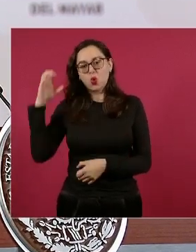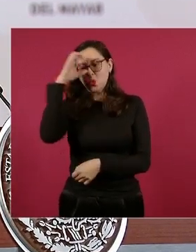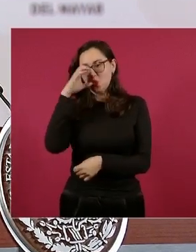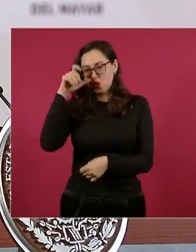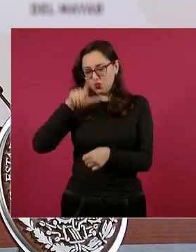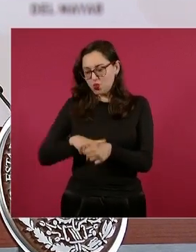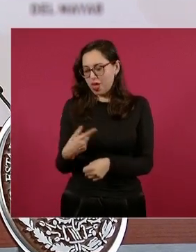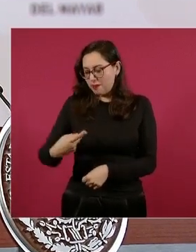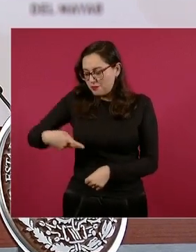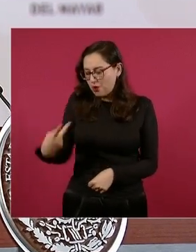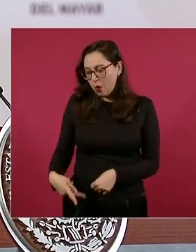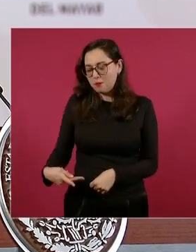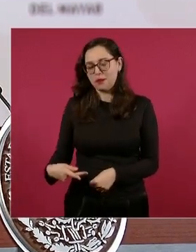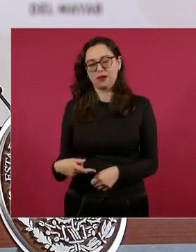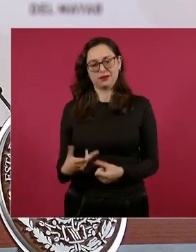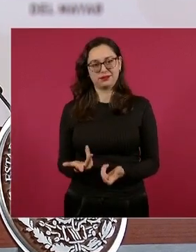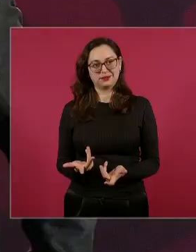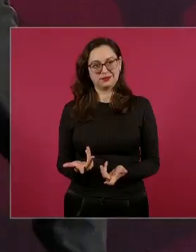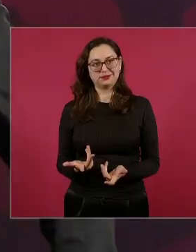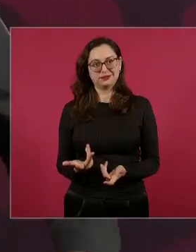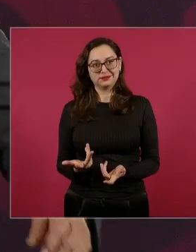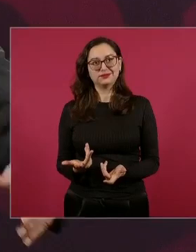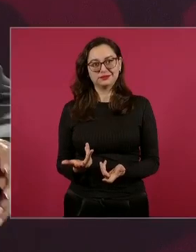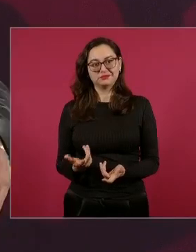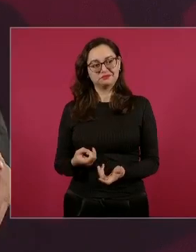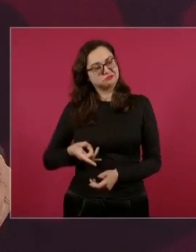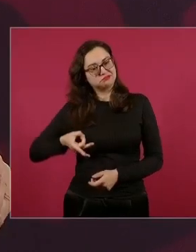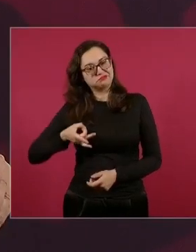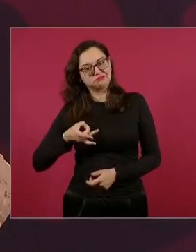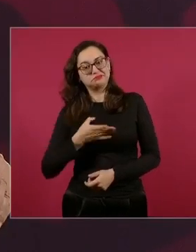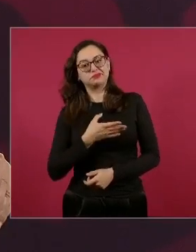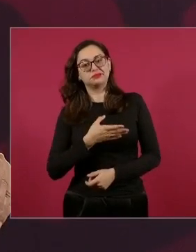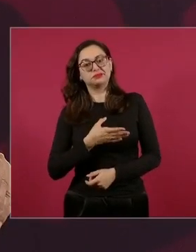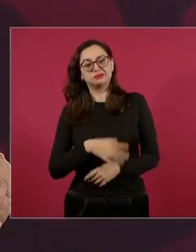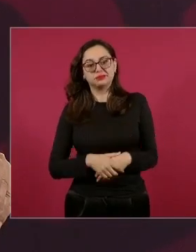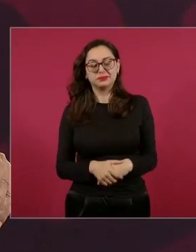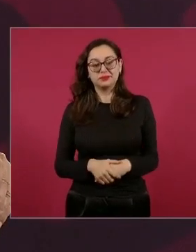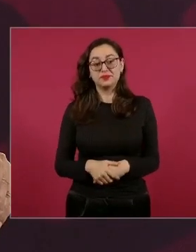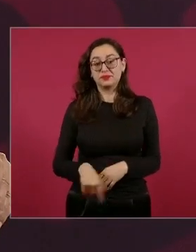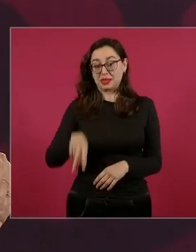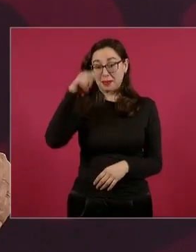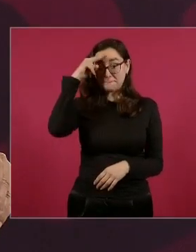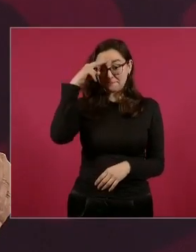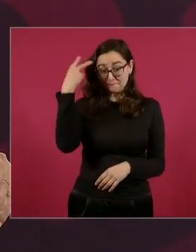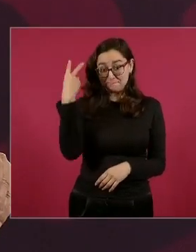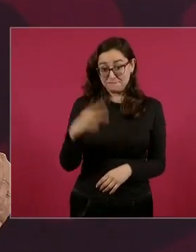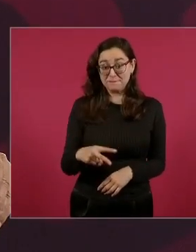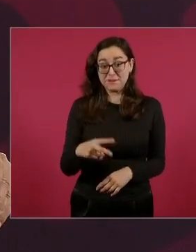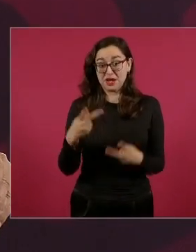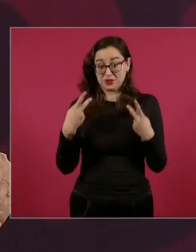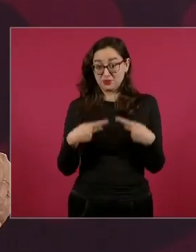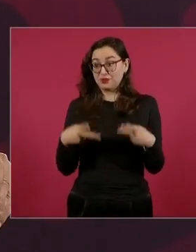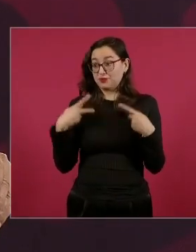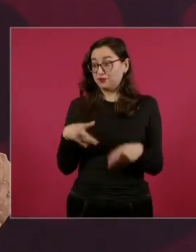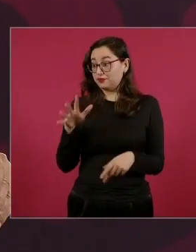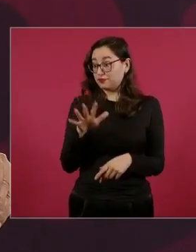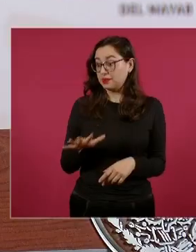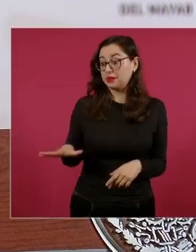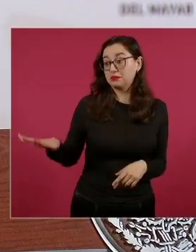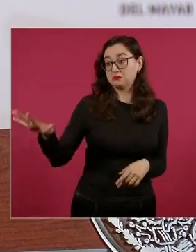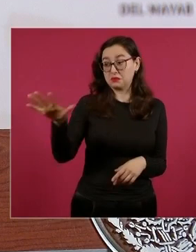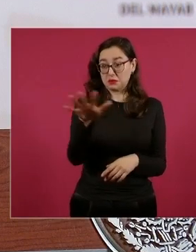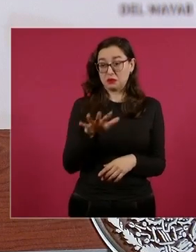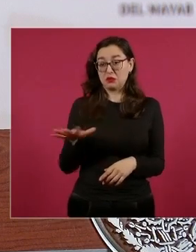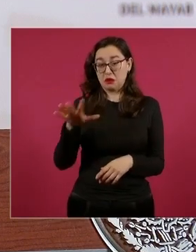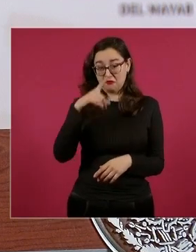o sea, no es un pueblo al nuestro proclive